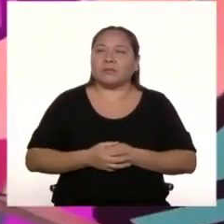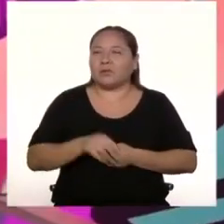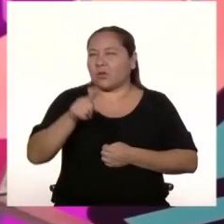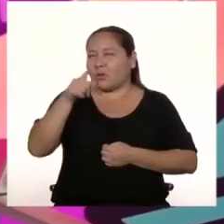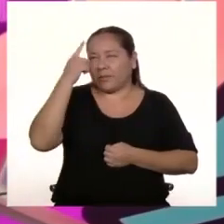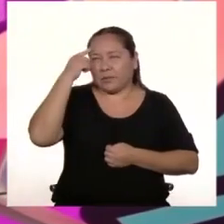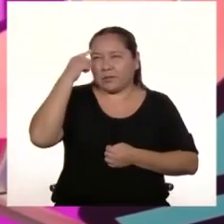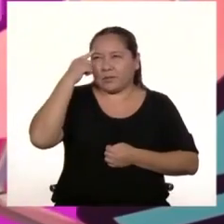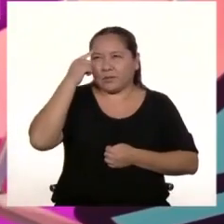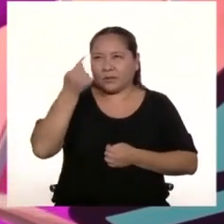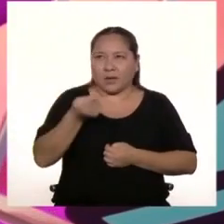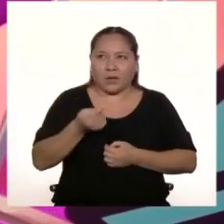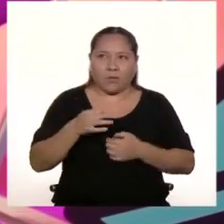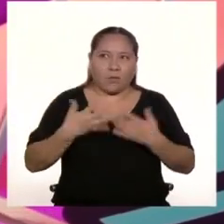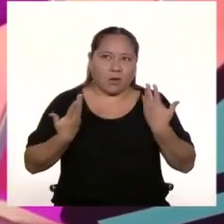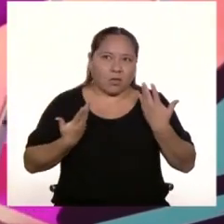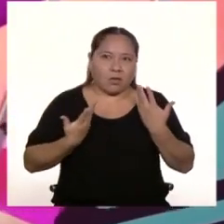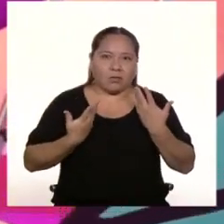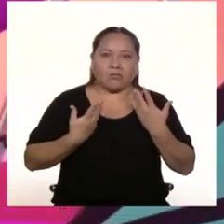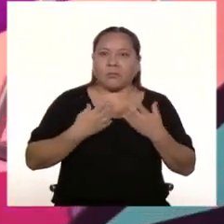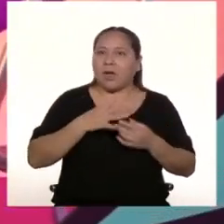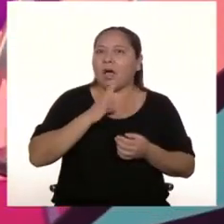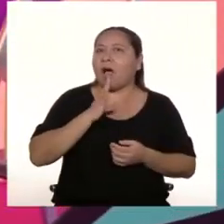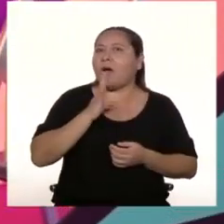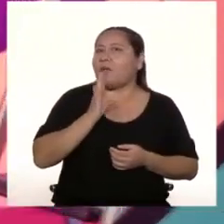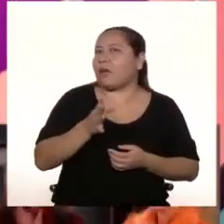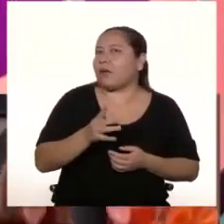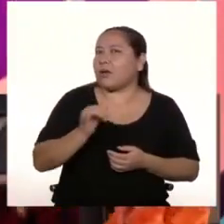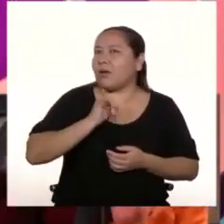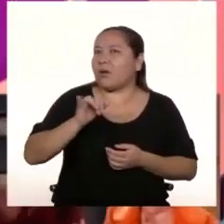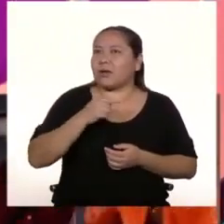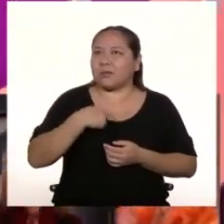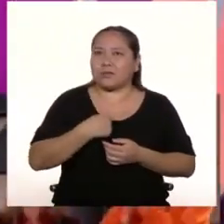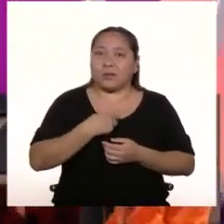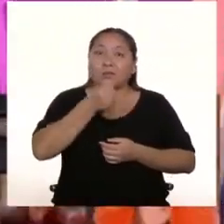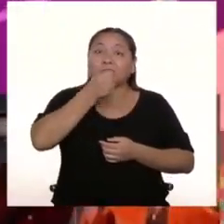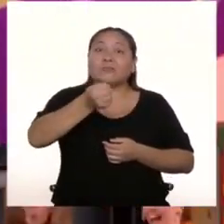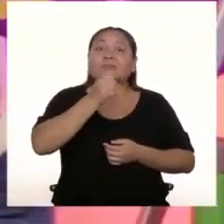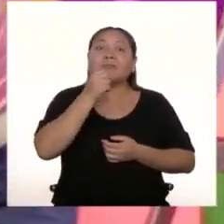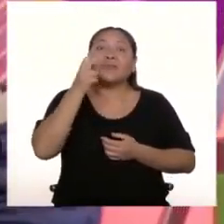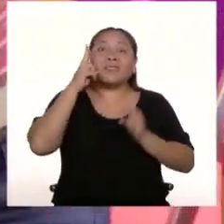los chicos puedan improvisar como nosotras? Veámoslo en el hipercrófono.